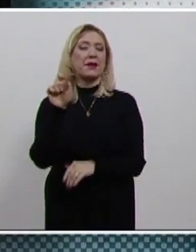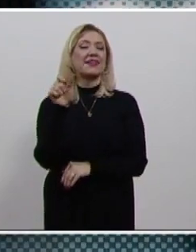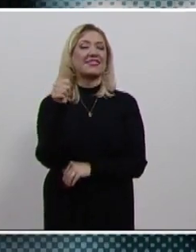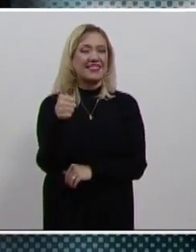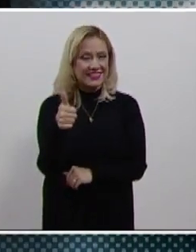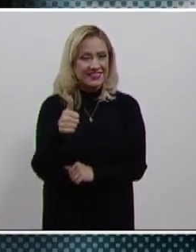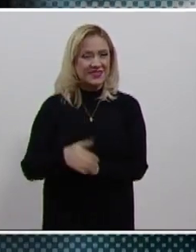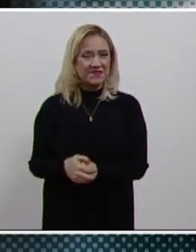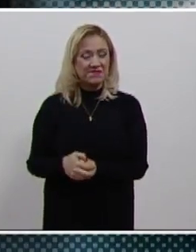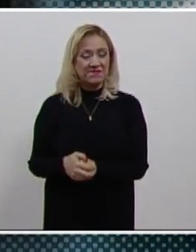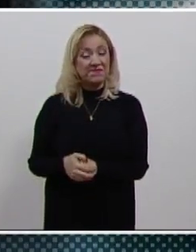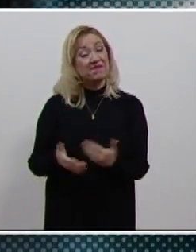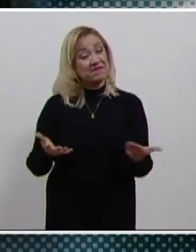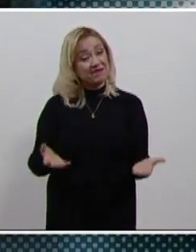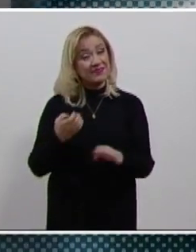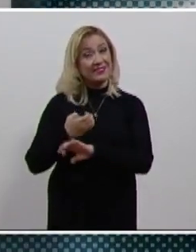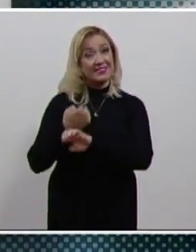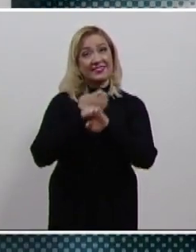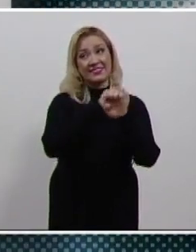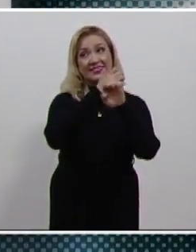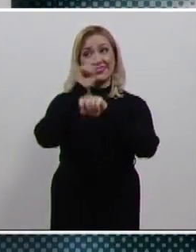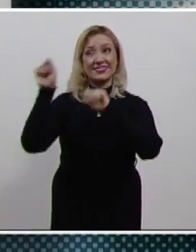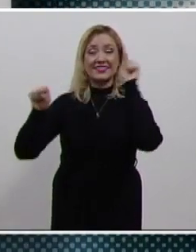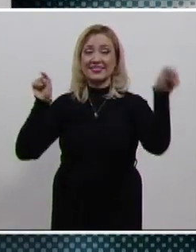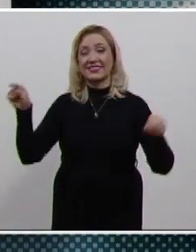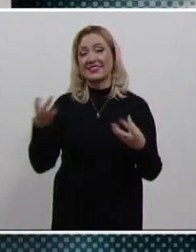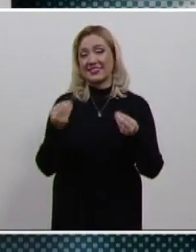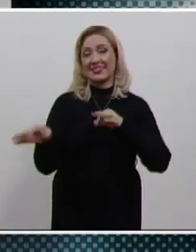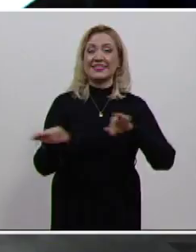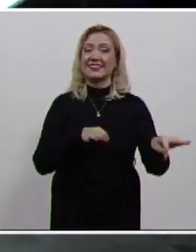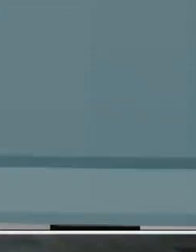Para el Canal del Poder Judicial de la Federación, Jesús Daza.